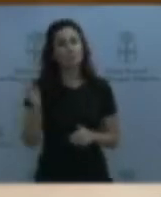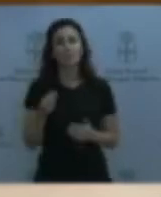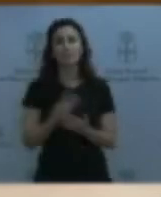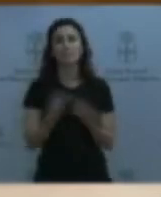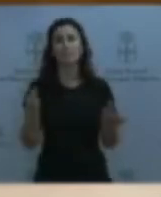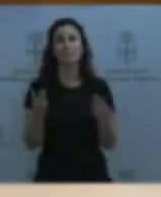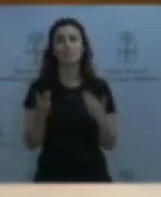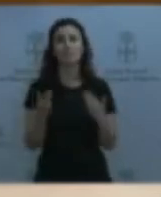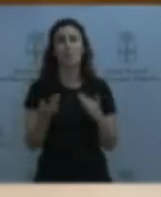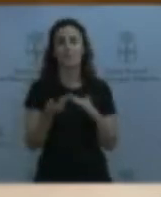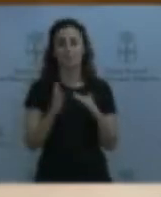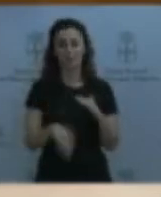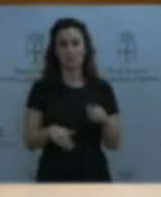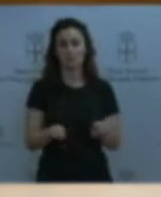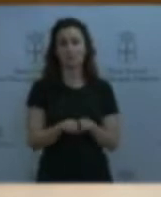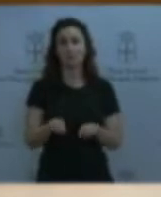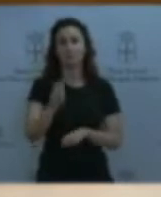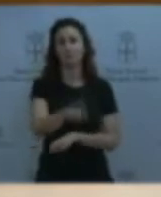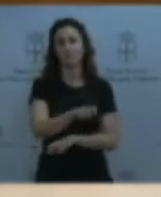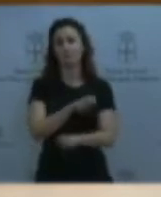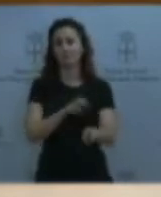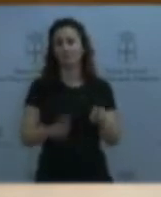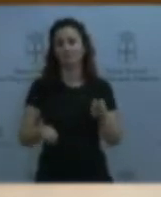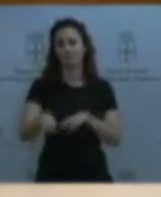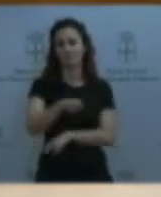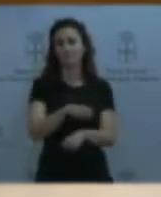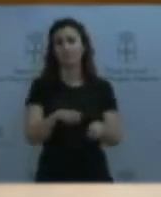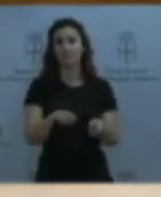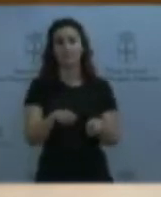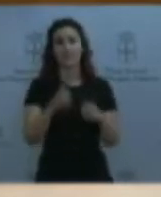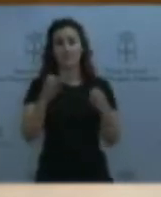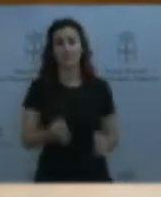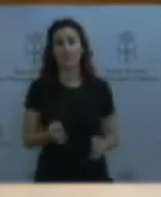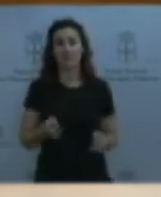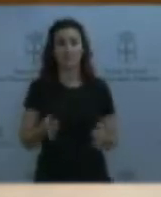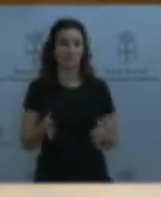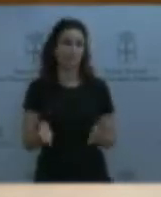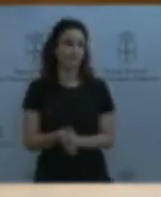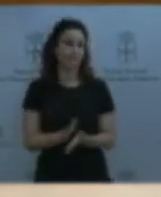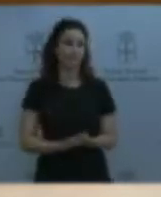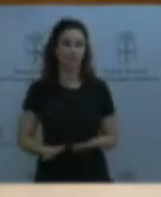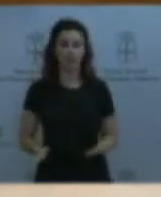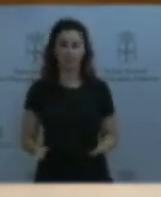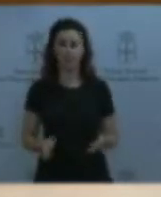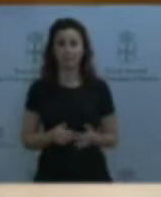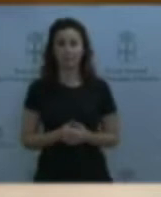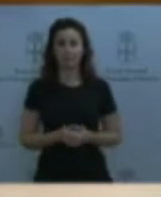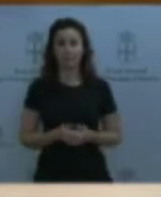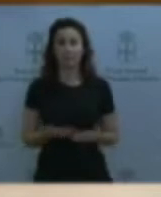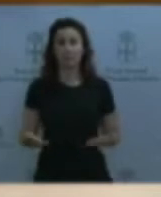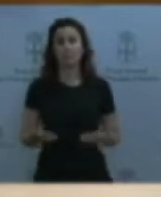como quien atraviesa puertas que no va a ninguna parte. Porque los menores, también le recuerdo, consejera, legalmente